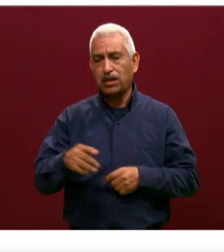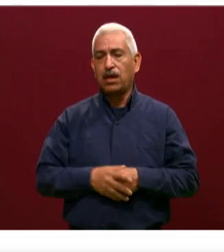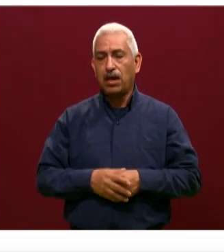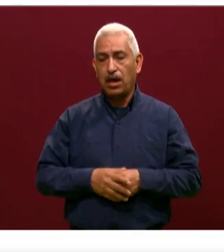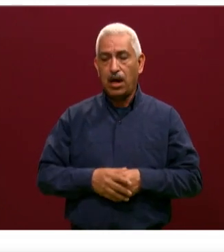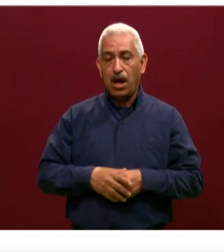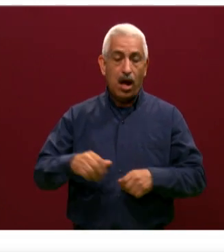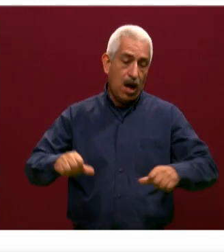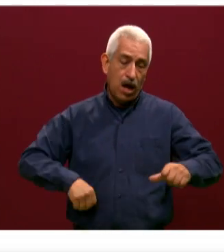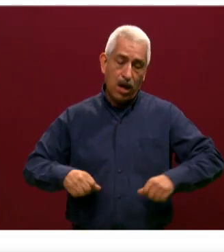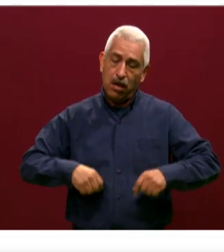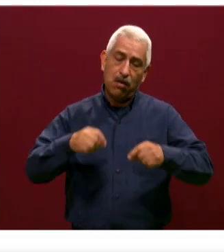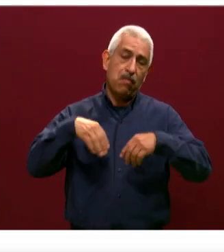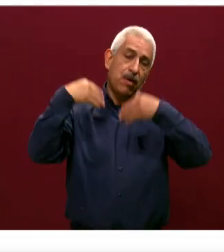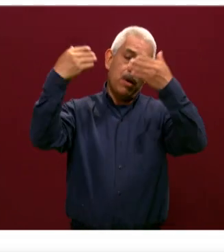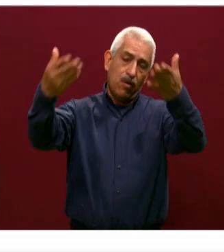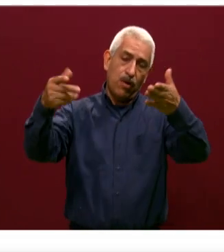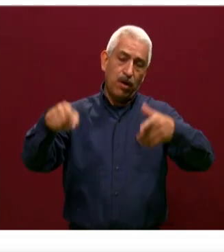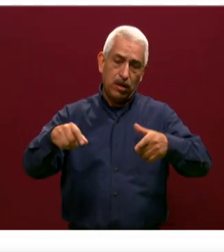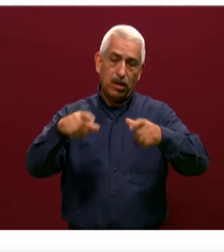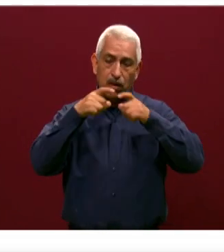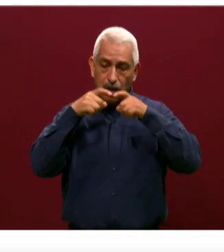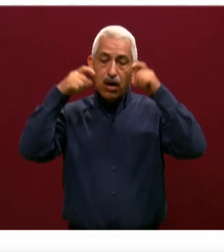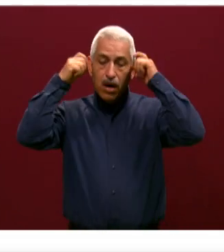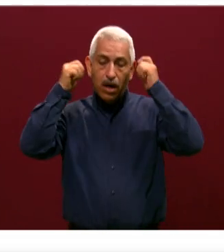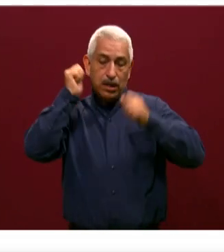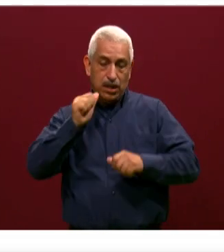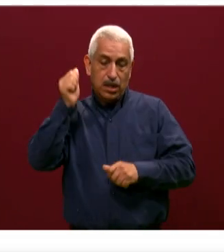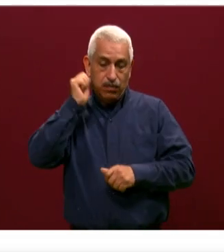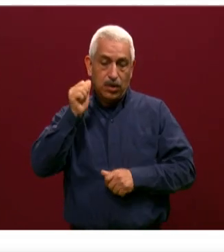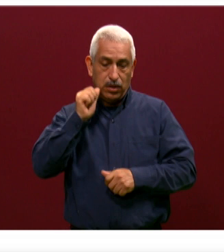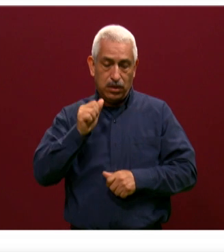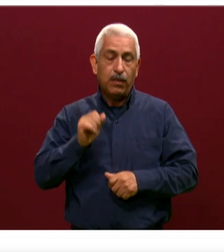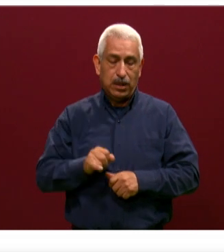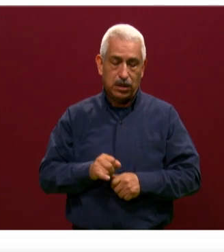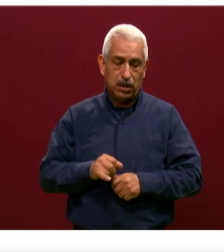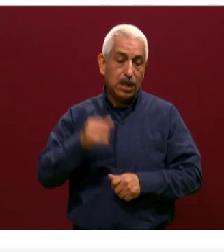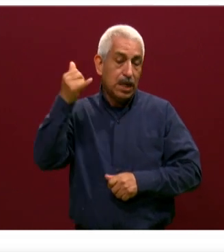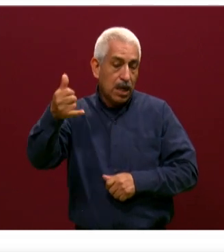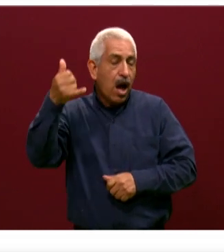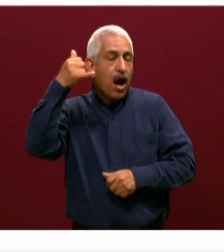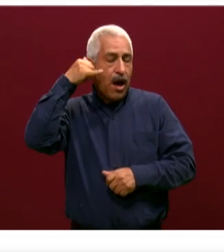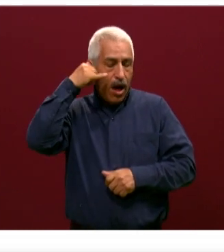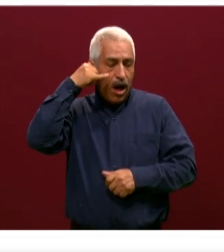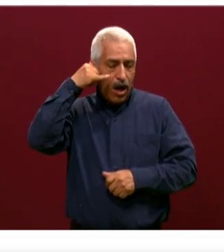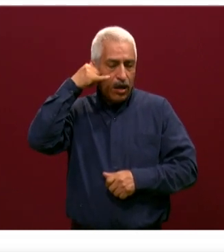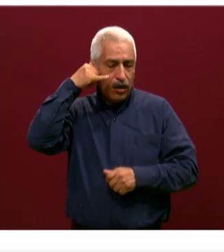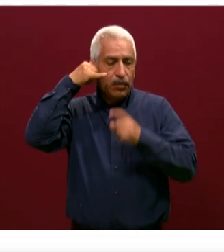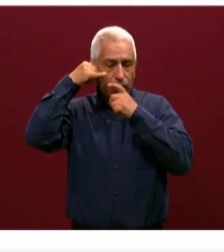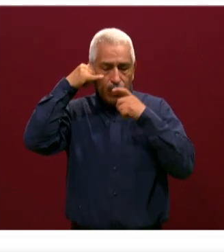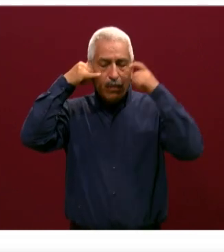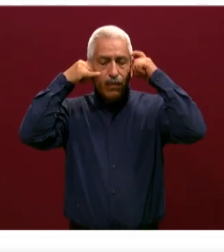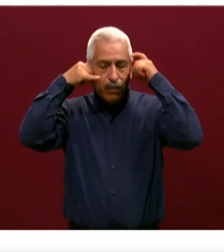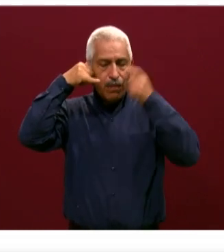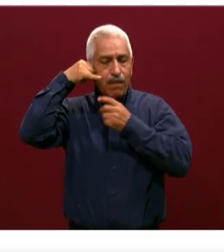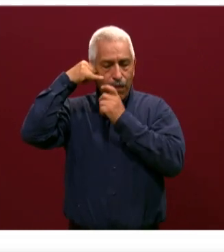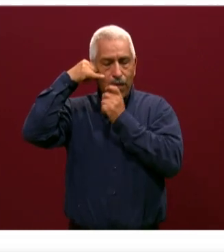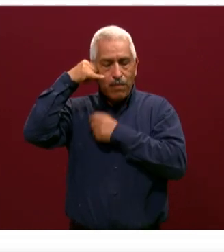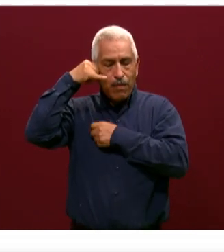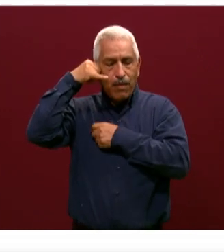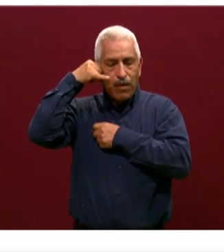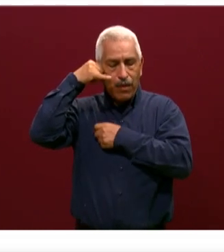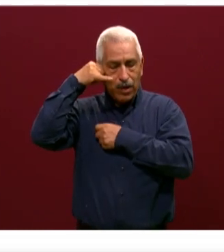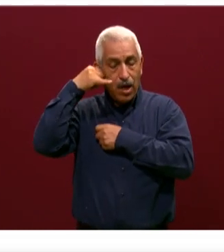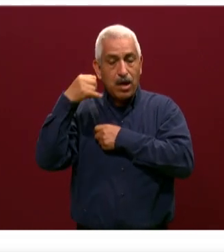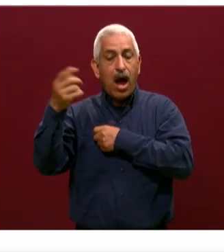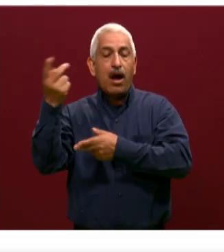exterior, no nos lo vamos a quitar. Si recibimos una llamada telefónica, no nos lo vamos a quitar, lo vamos a usar permanentemente. Y al llegar a